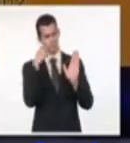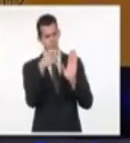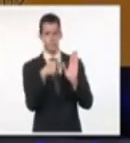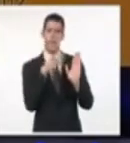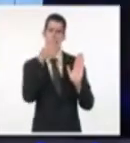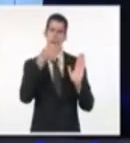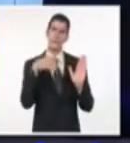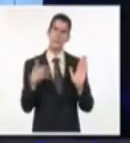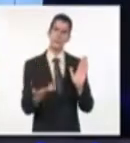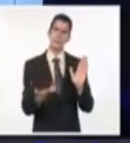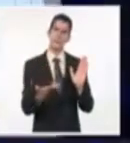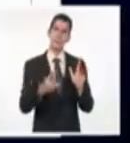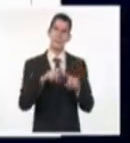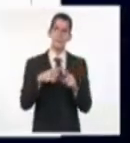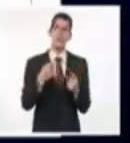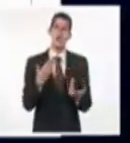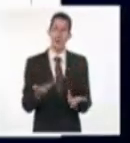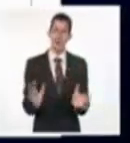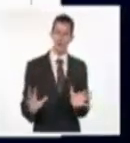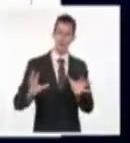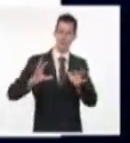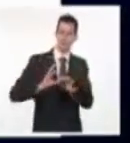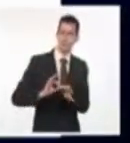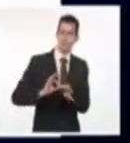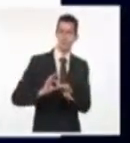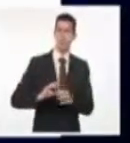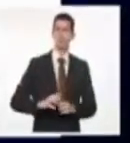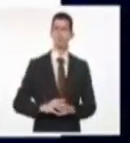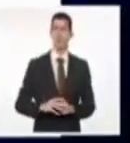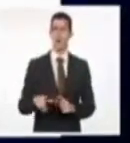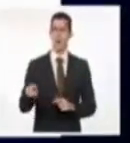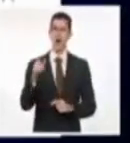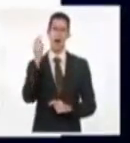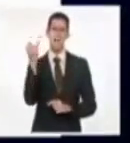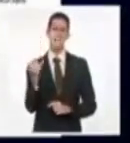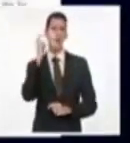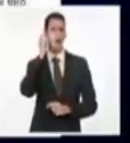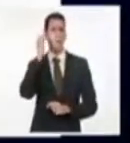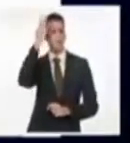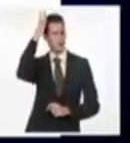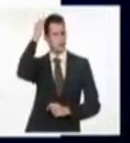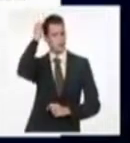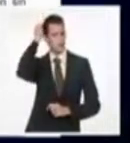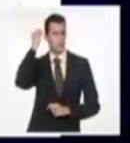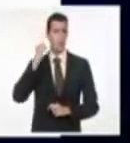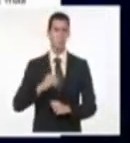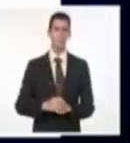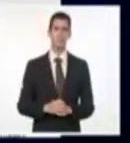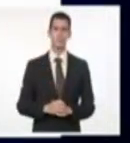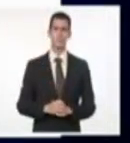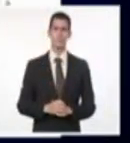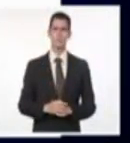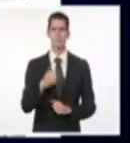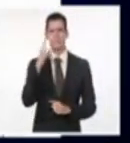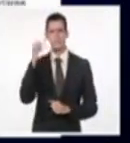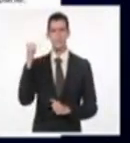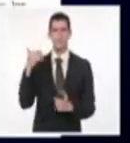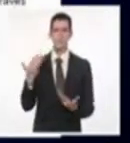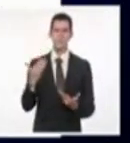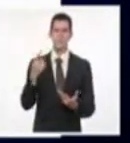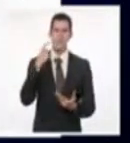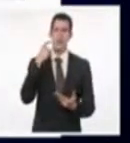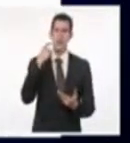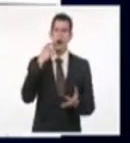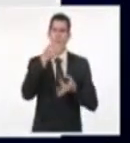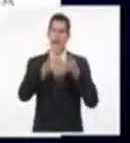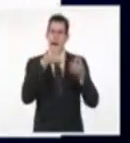democrática, lo que dirige Micaela. Ahí lo vemos. Este es el documento completo, íntegro. Es un poco largo. Yo se los